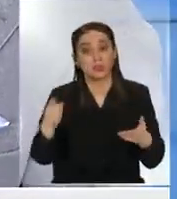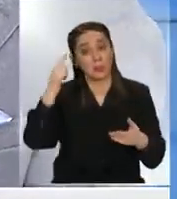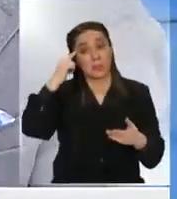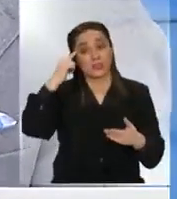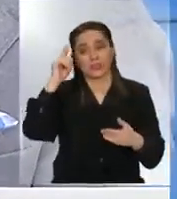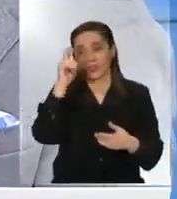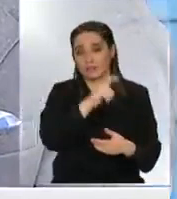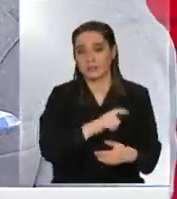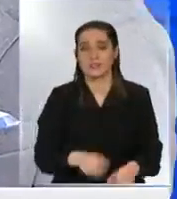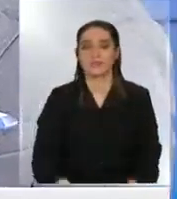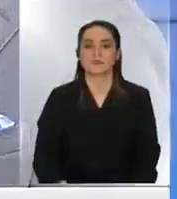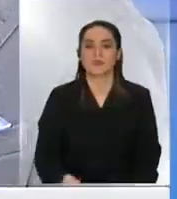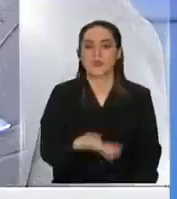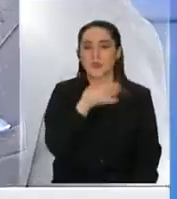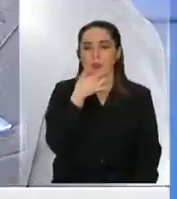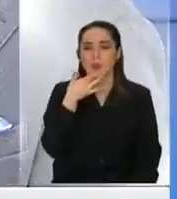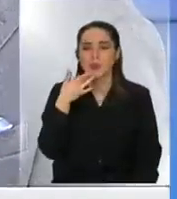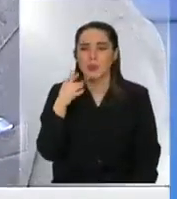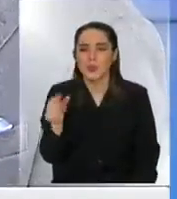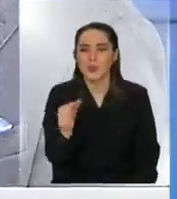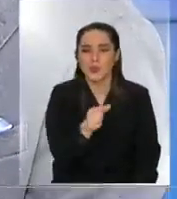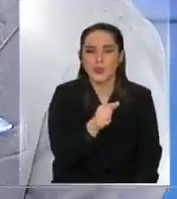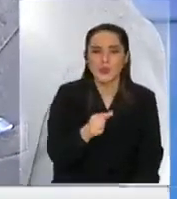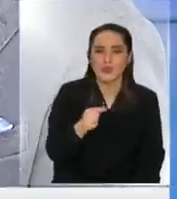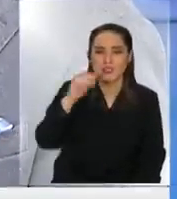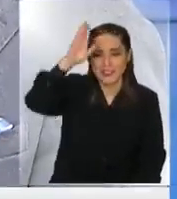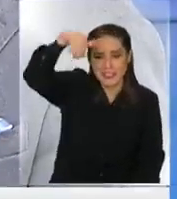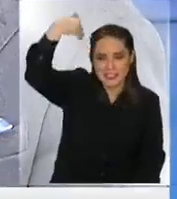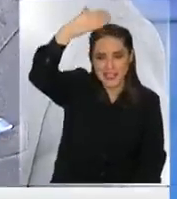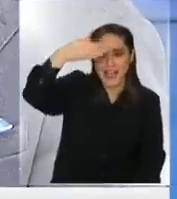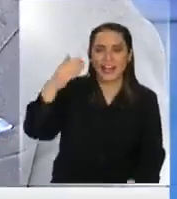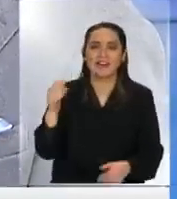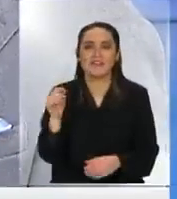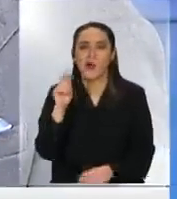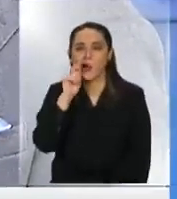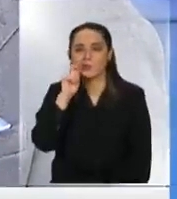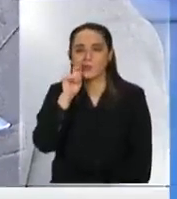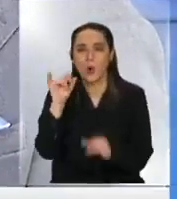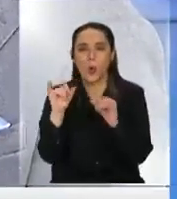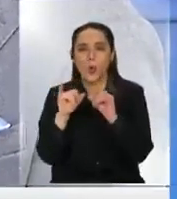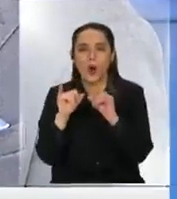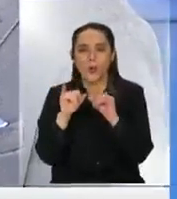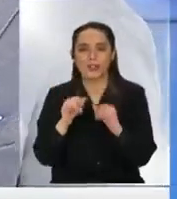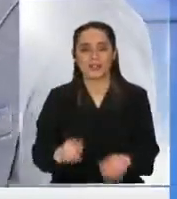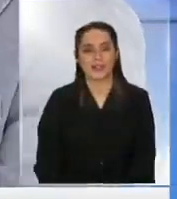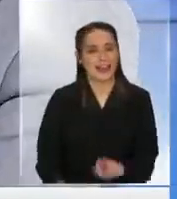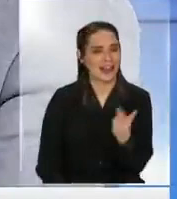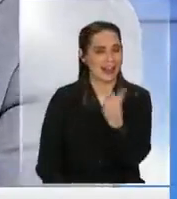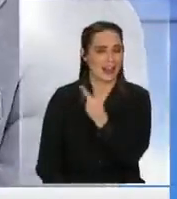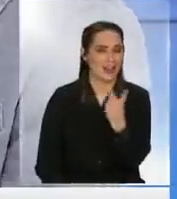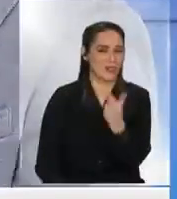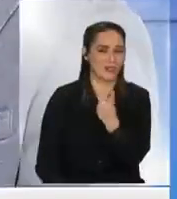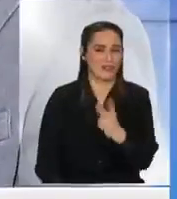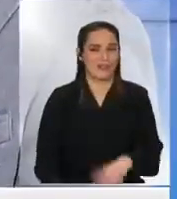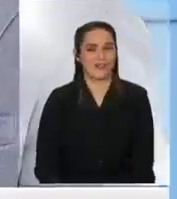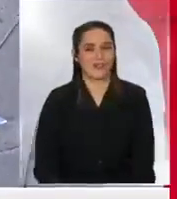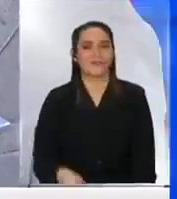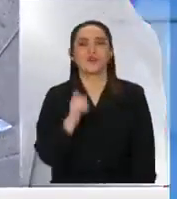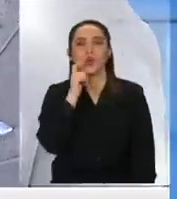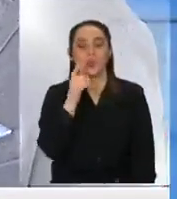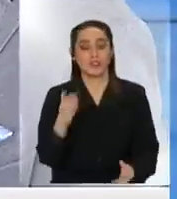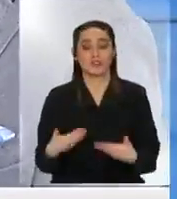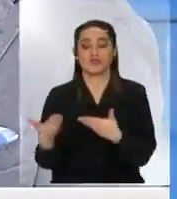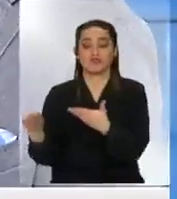complejo ¿dulces árabes o guaguitas? las dos ¿las dos? si te los pongo acá los dos ¿cuál elige?